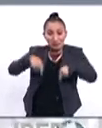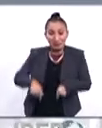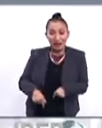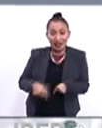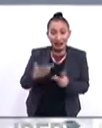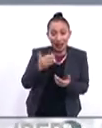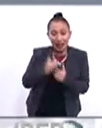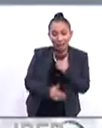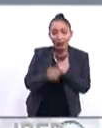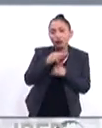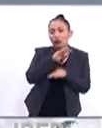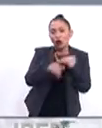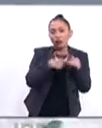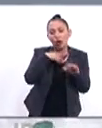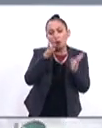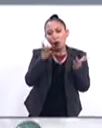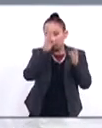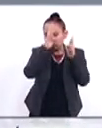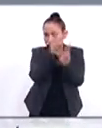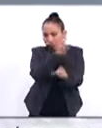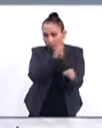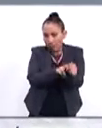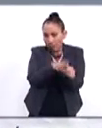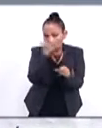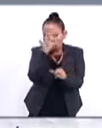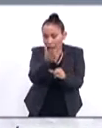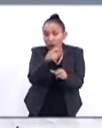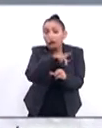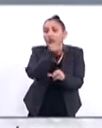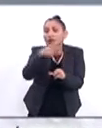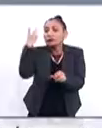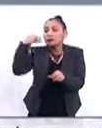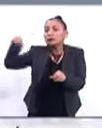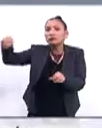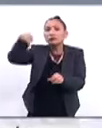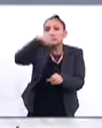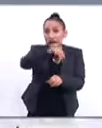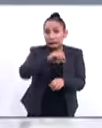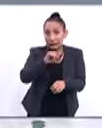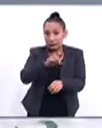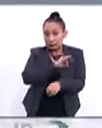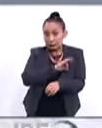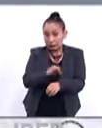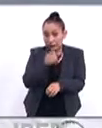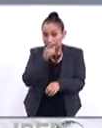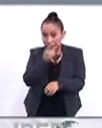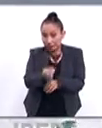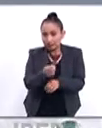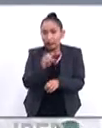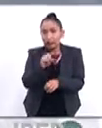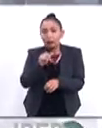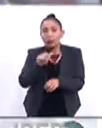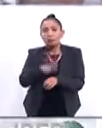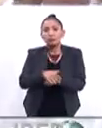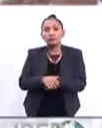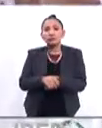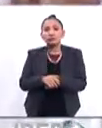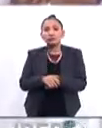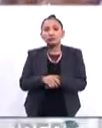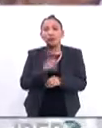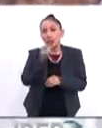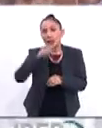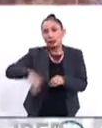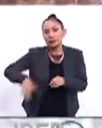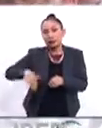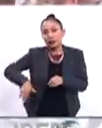culmine estos actos protocolares ¿cuál será su peregrinar? lo que sí le podemos señalar y como lo decía Omar o lo